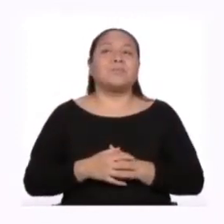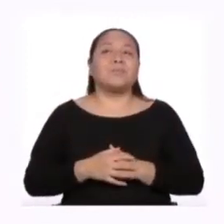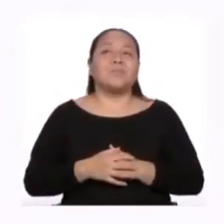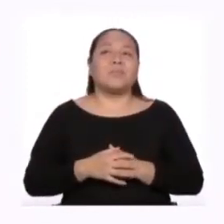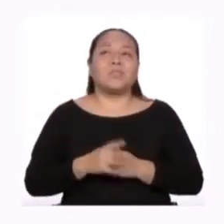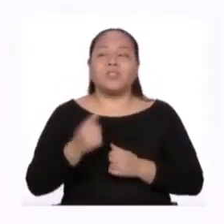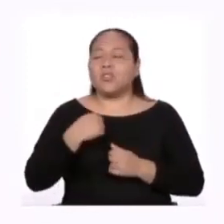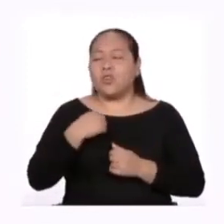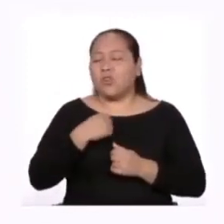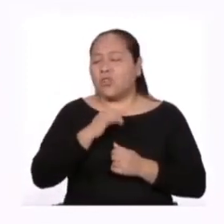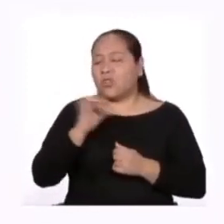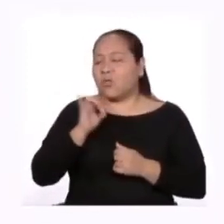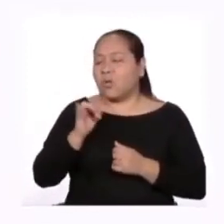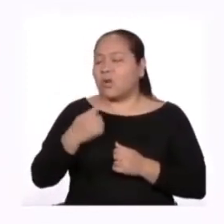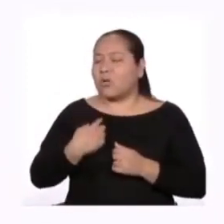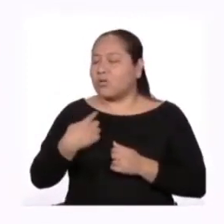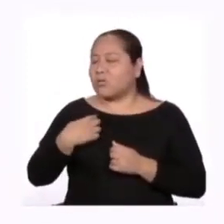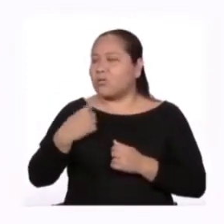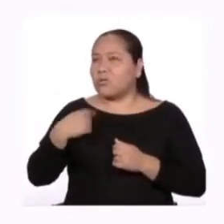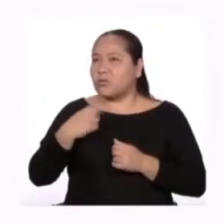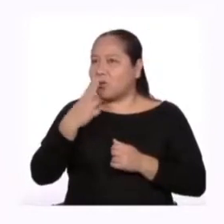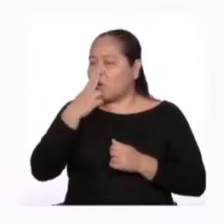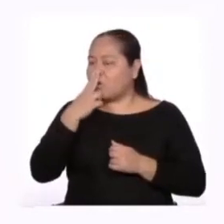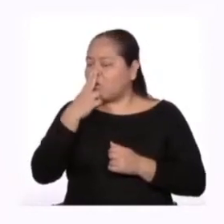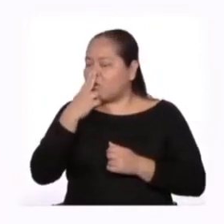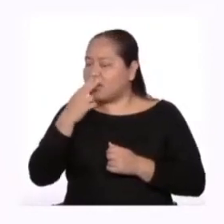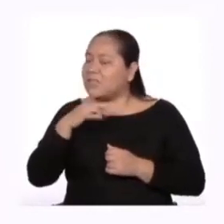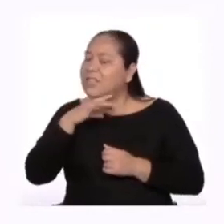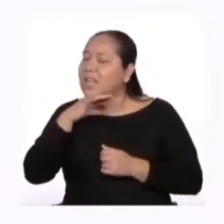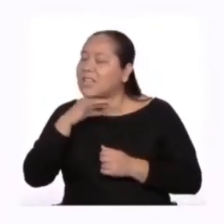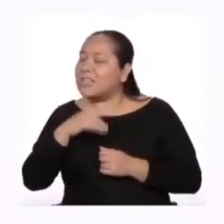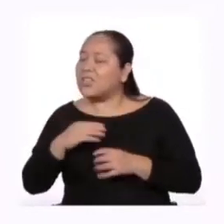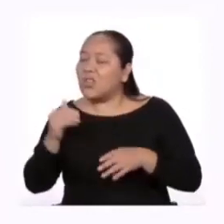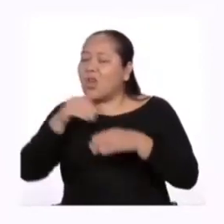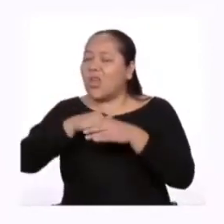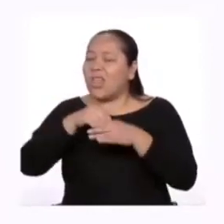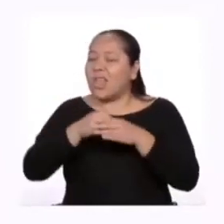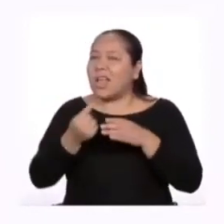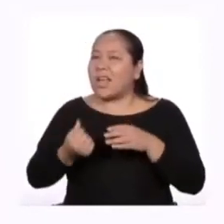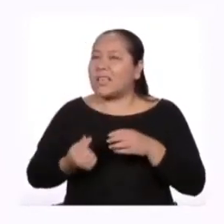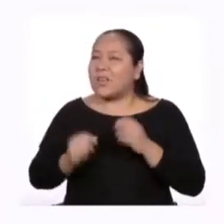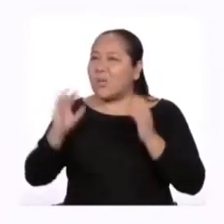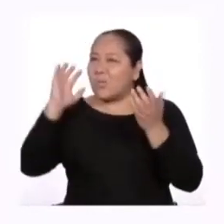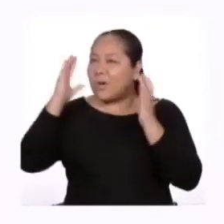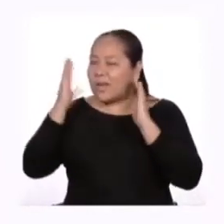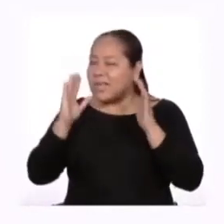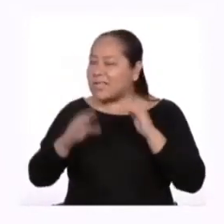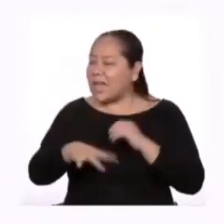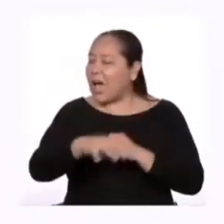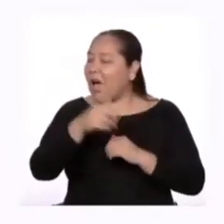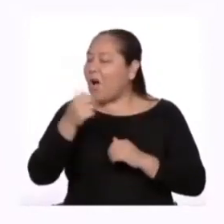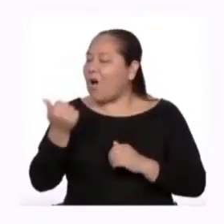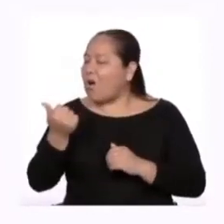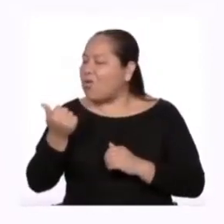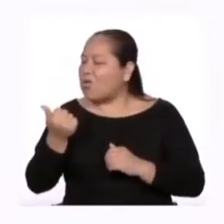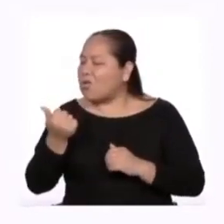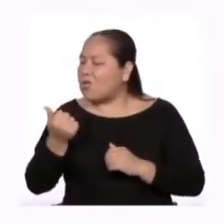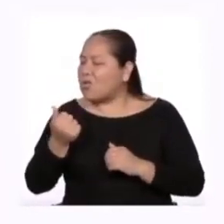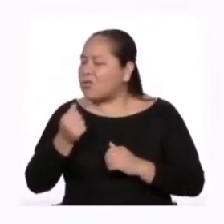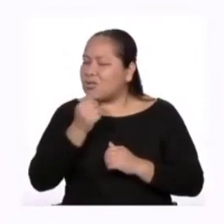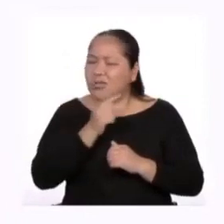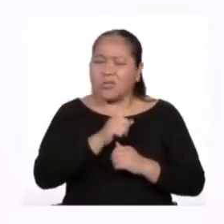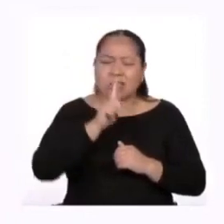No soy para ti más que un chanchito de alcancía, parecido a otros de cien